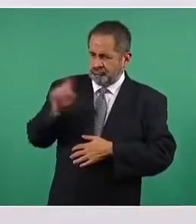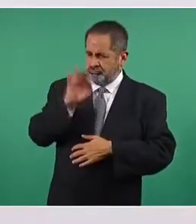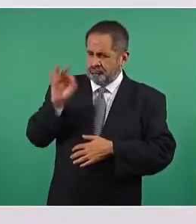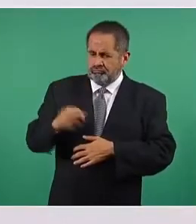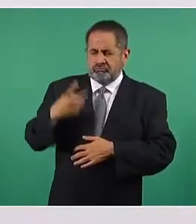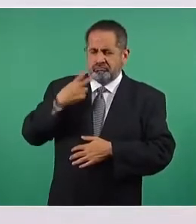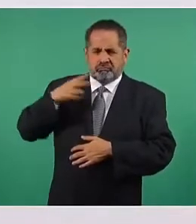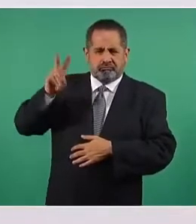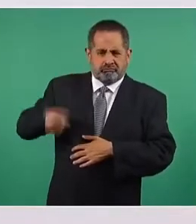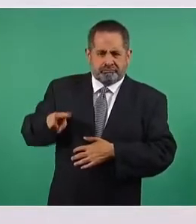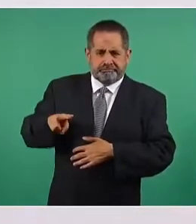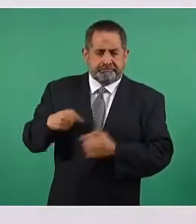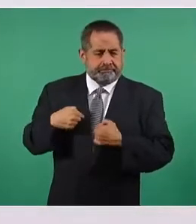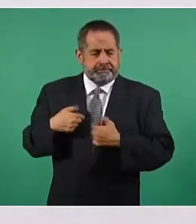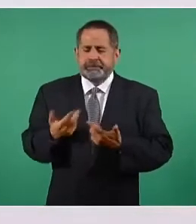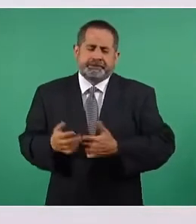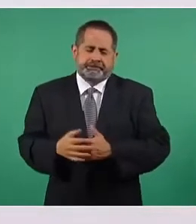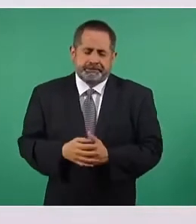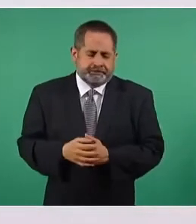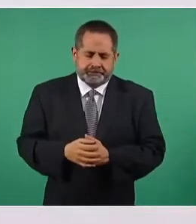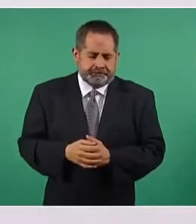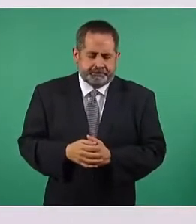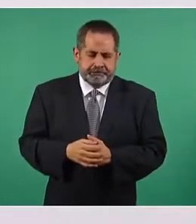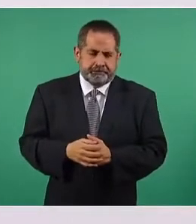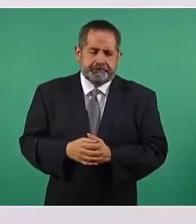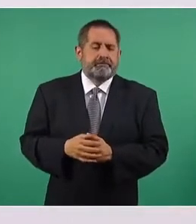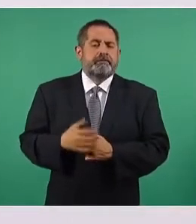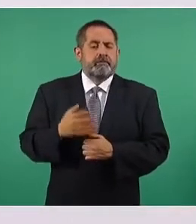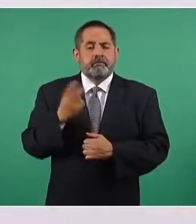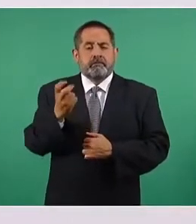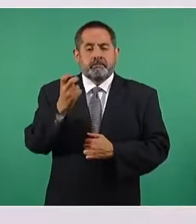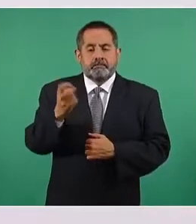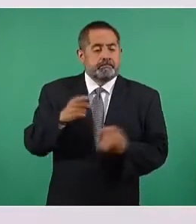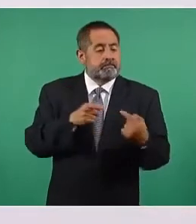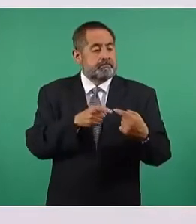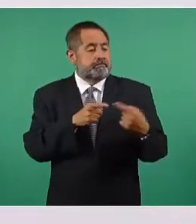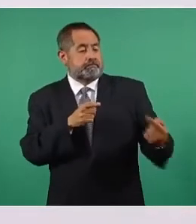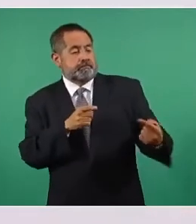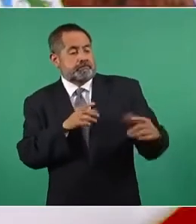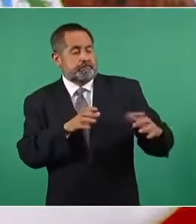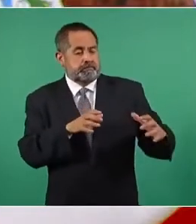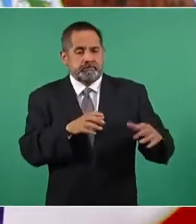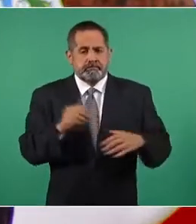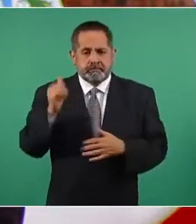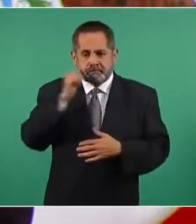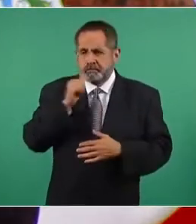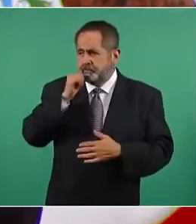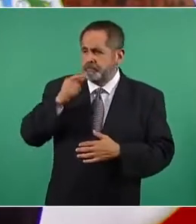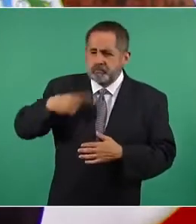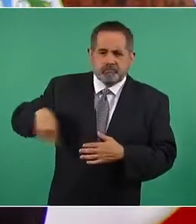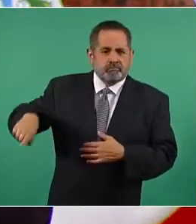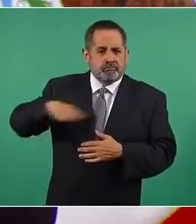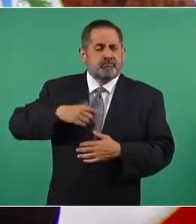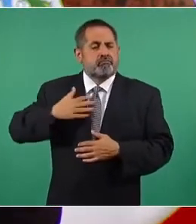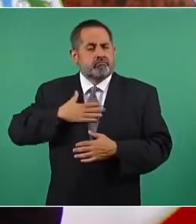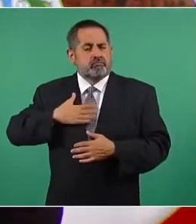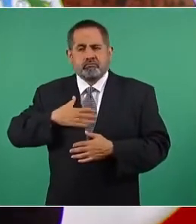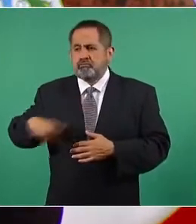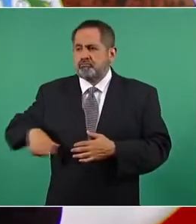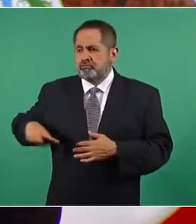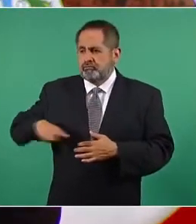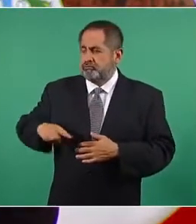Por eso reitero, nuestros adversarios siempre recibirán del gobierno que represento